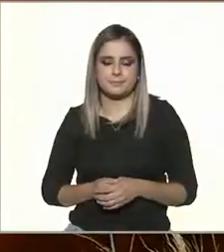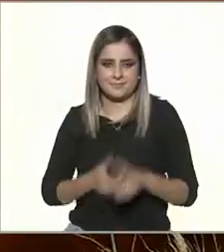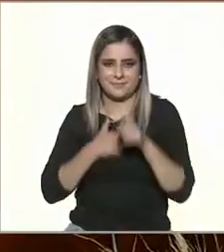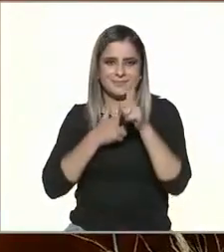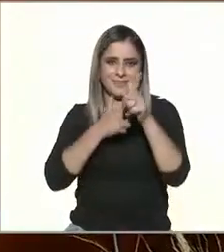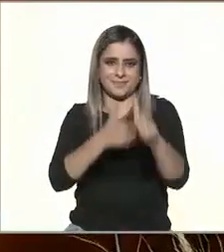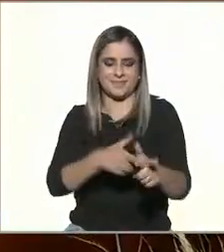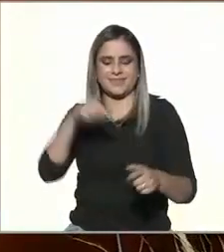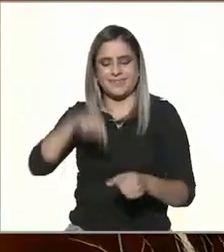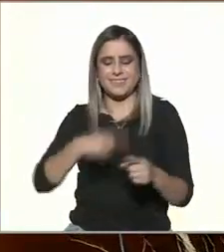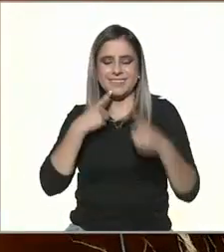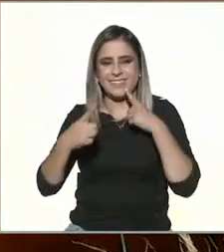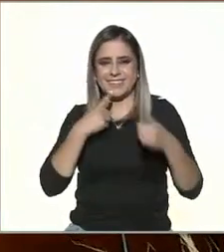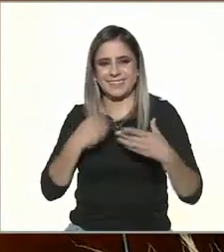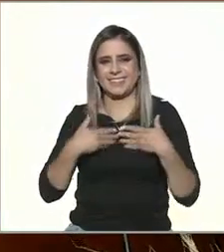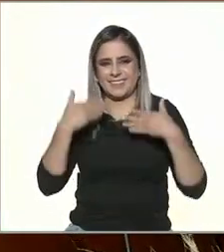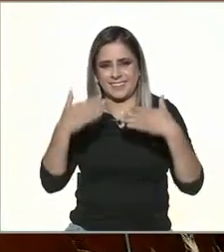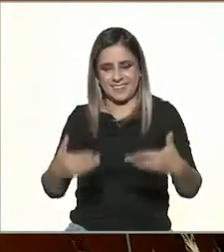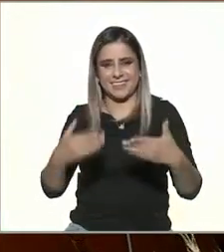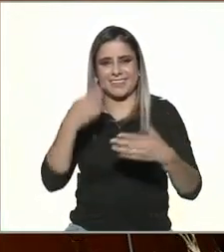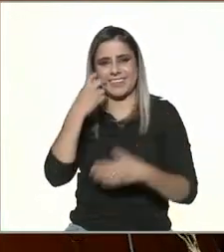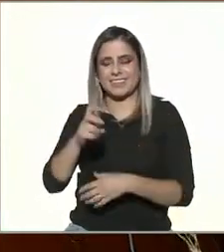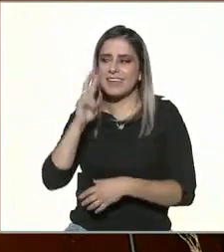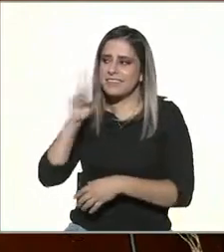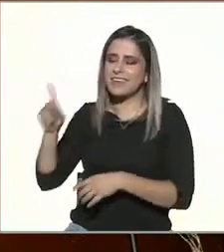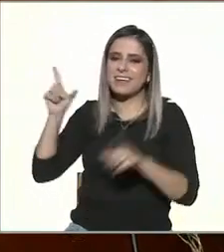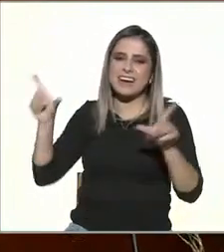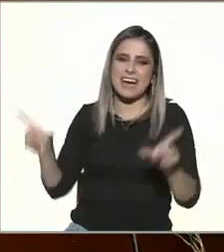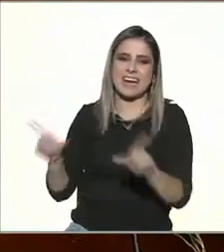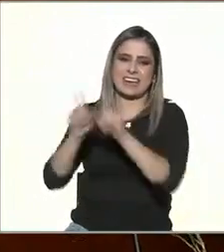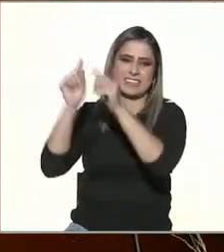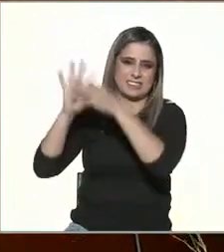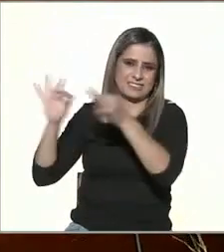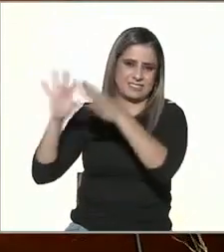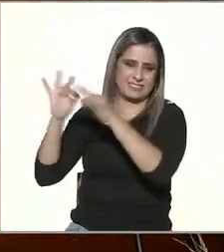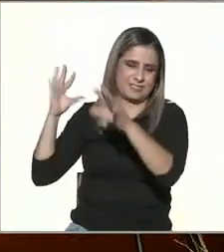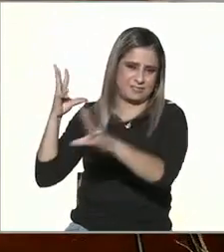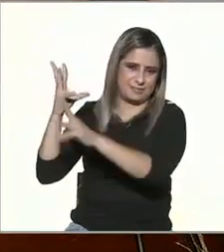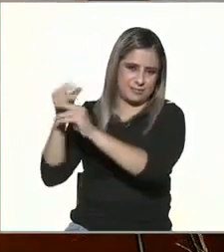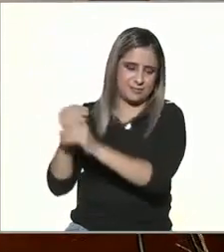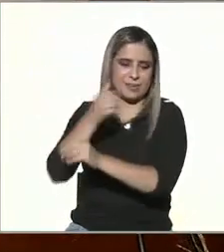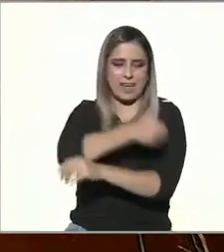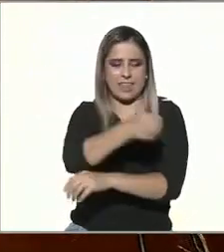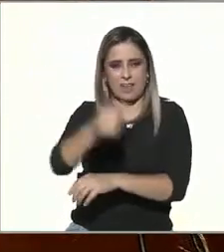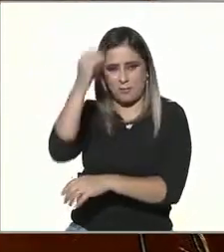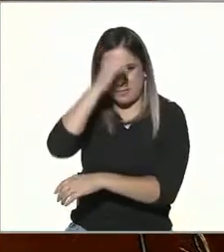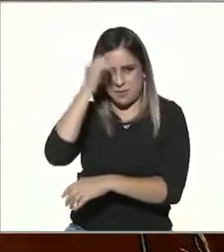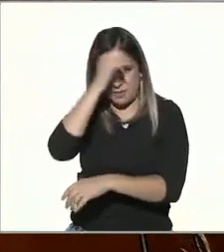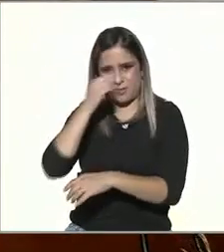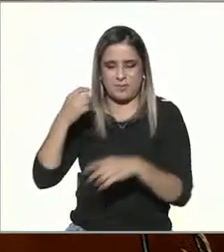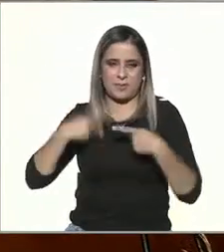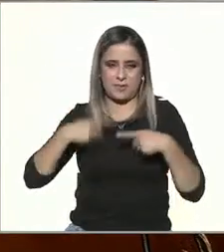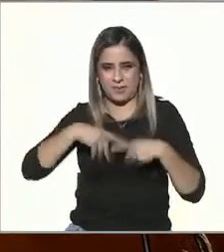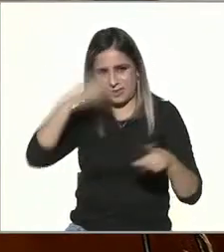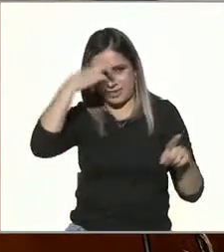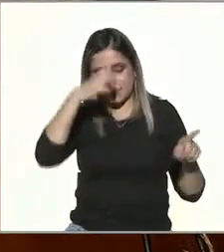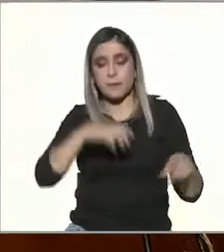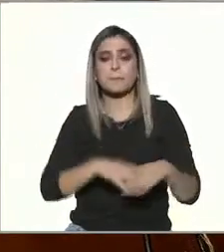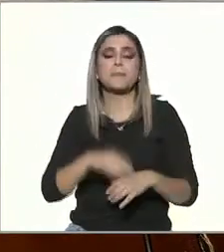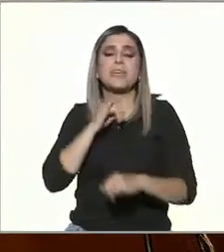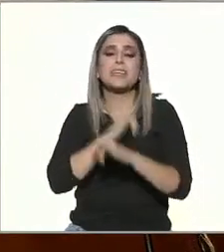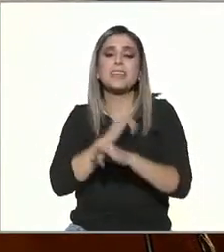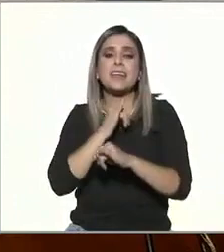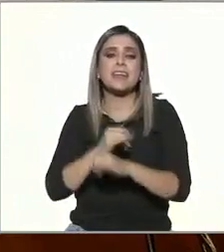Continuamos en diálogos en confianza después de ver este resumen con las posturas de nuestros invitados esta mañana el internet en nuestra vida